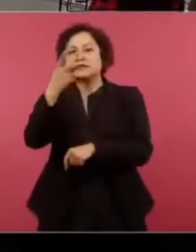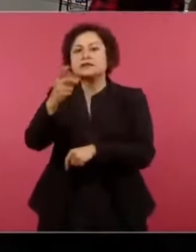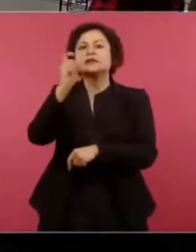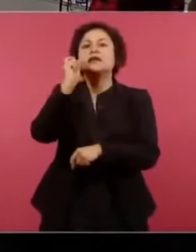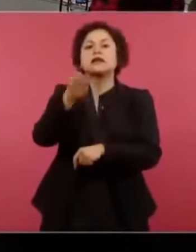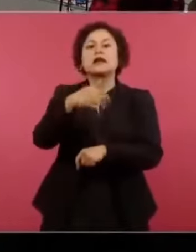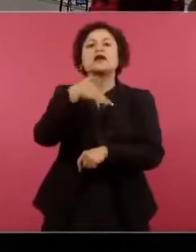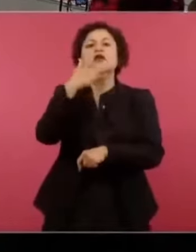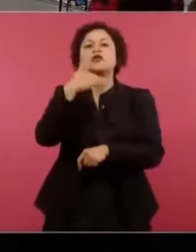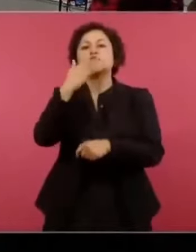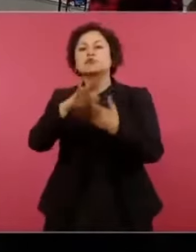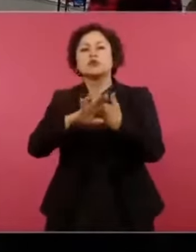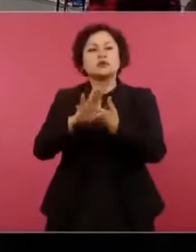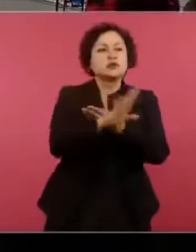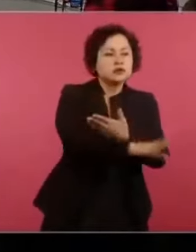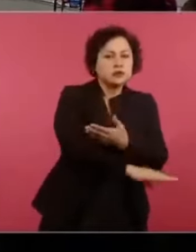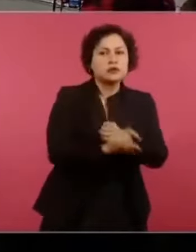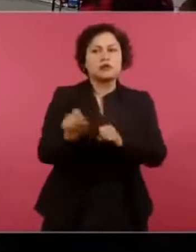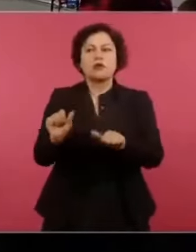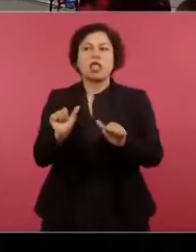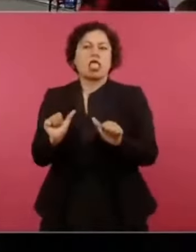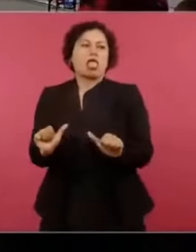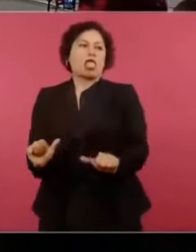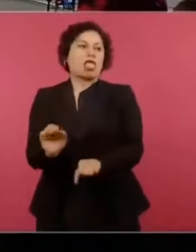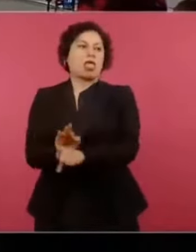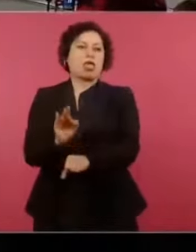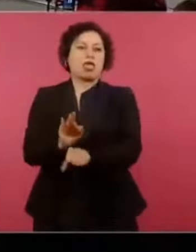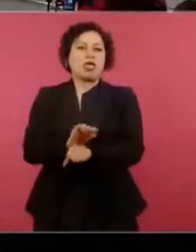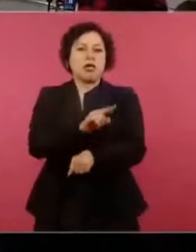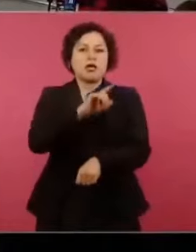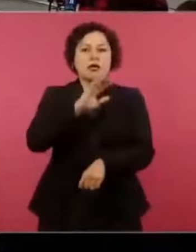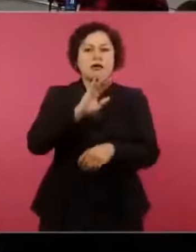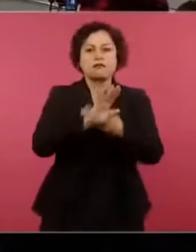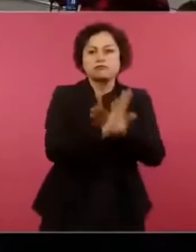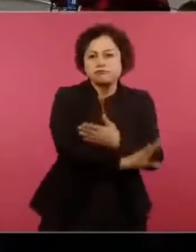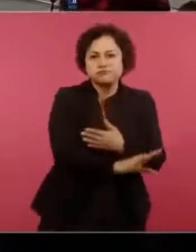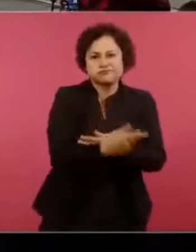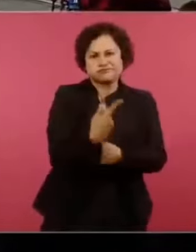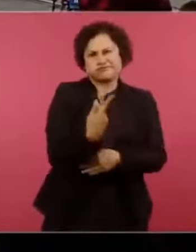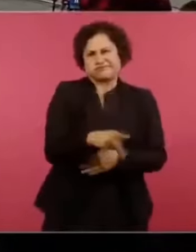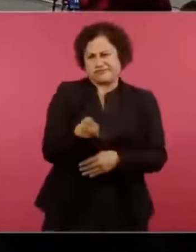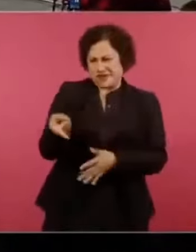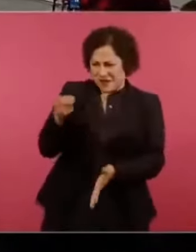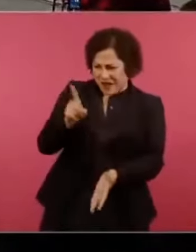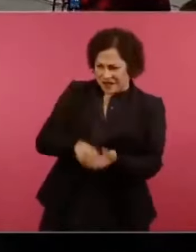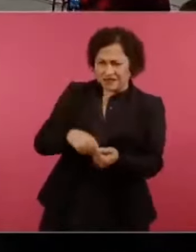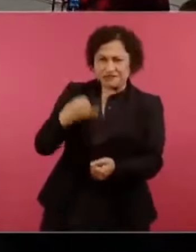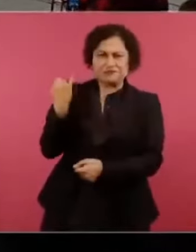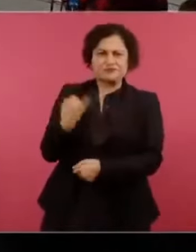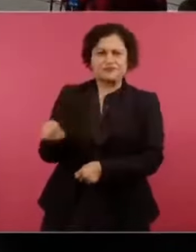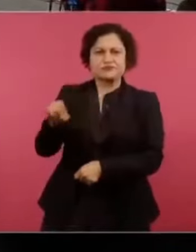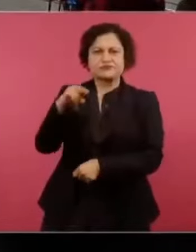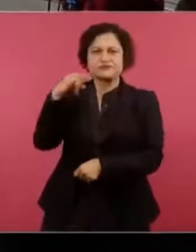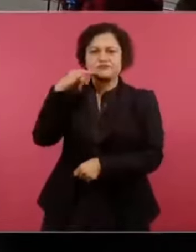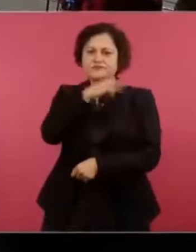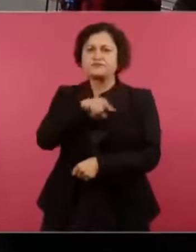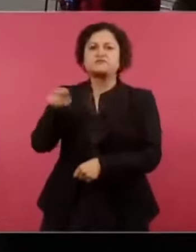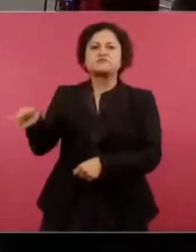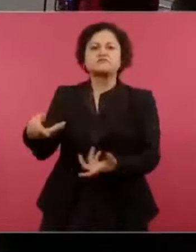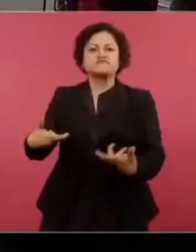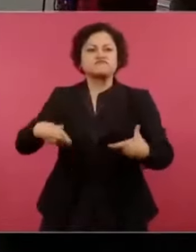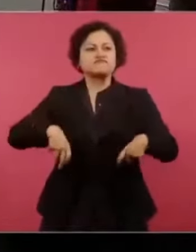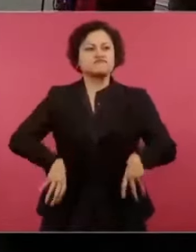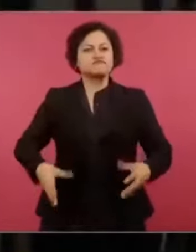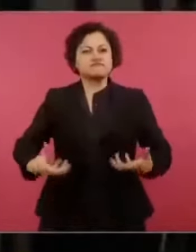combaten la impunidad y por otro lado se sirven con la cuchara grande. En aquella época esto ocurrió 7 de octubre, el